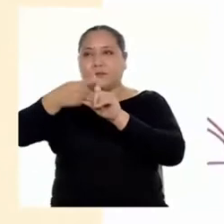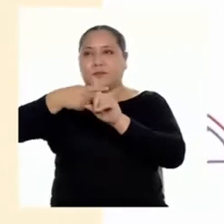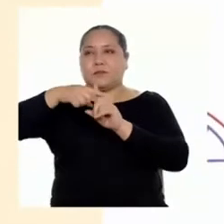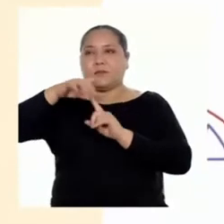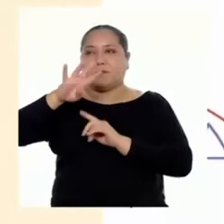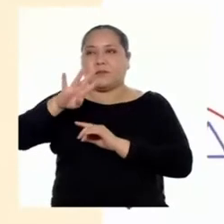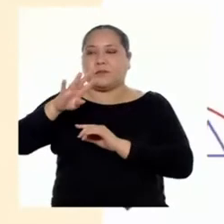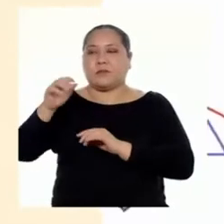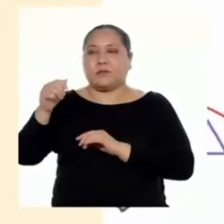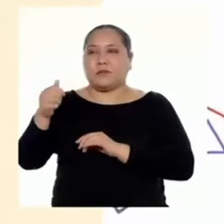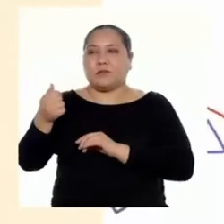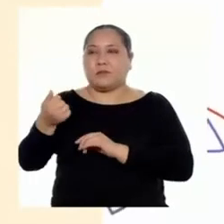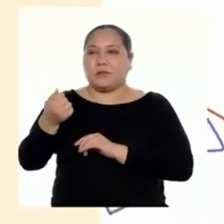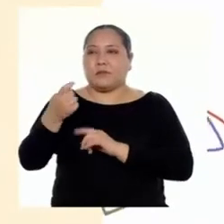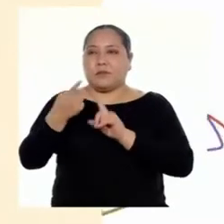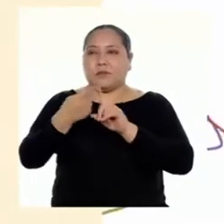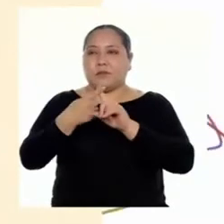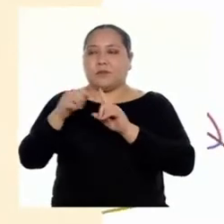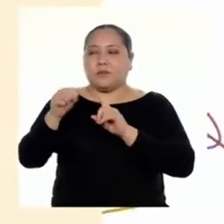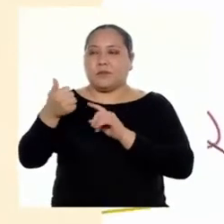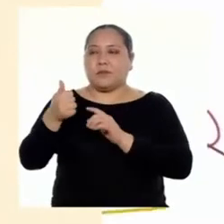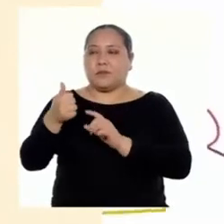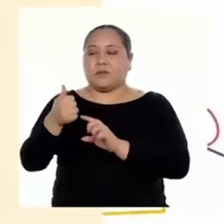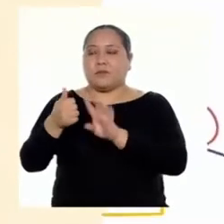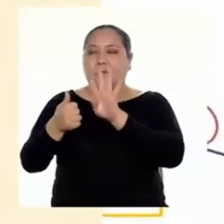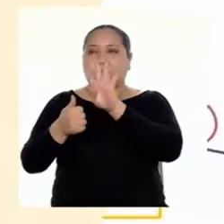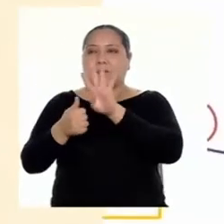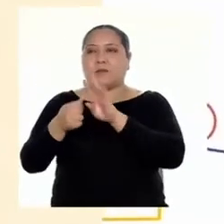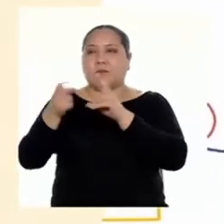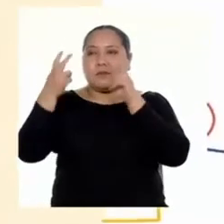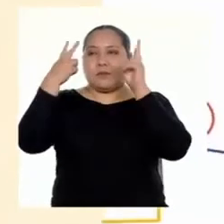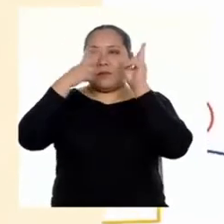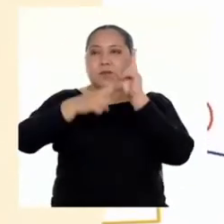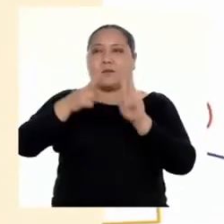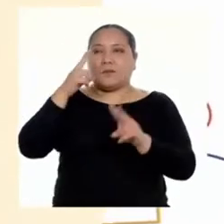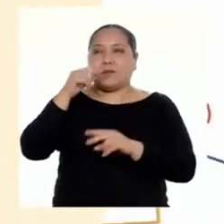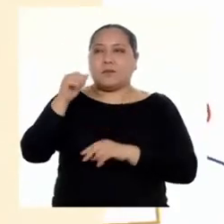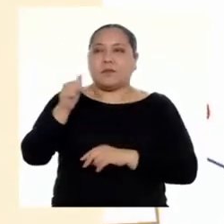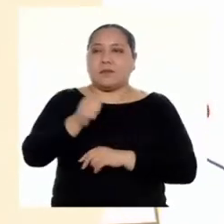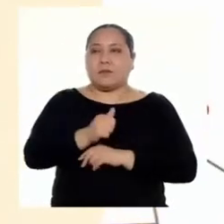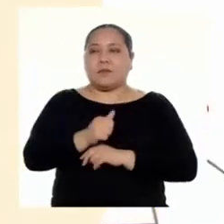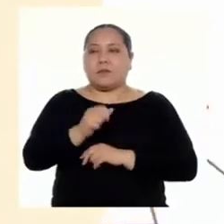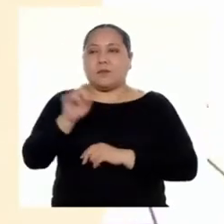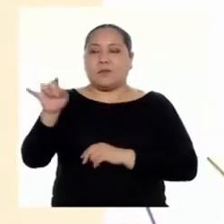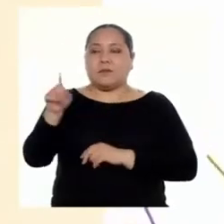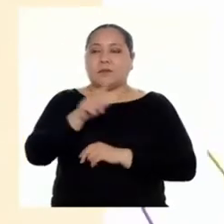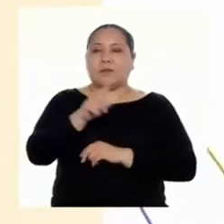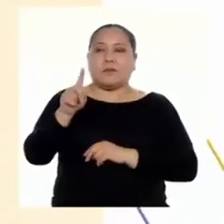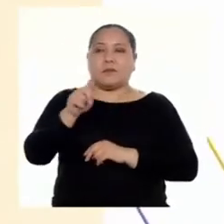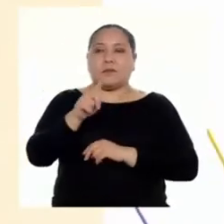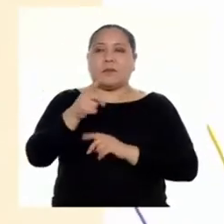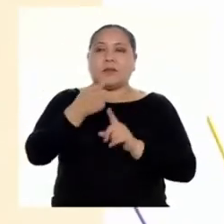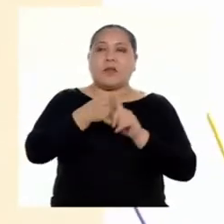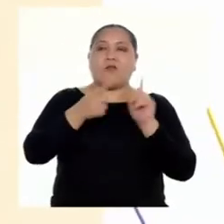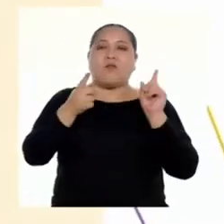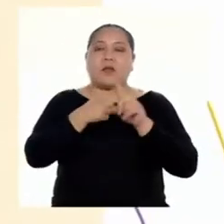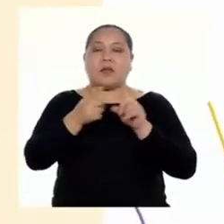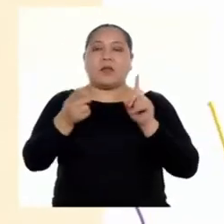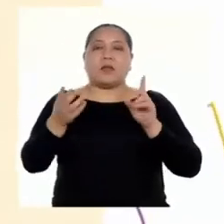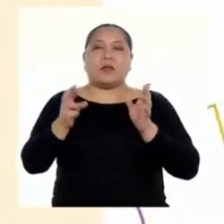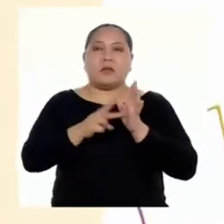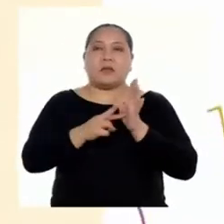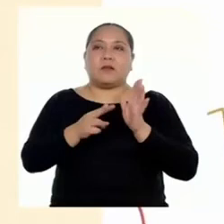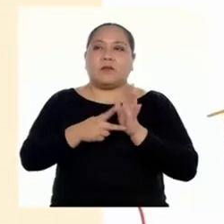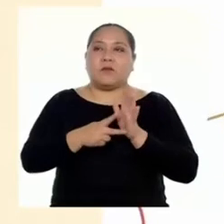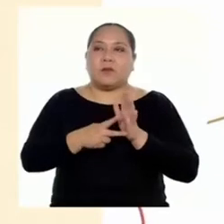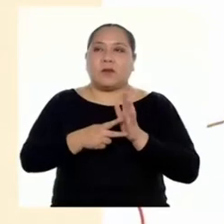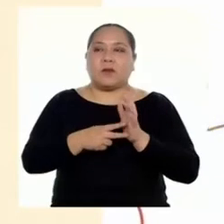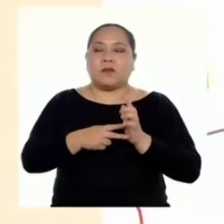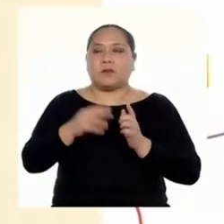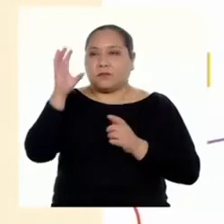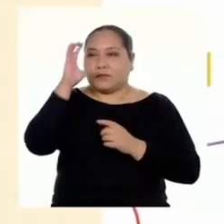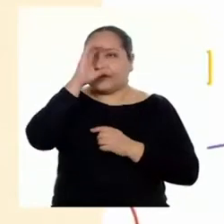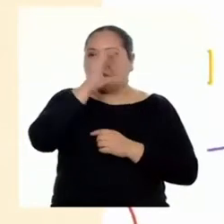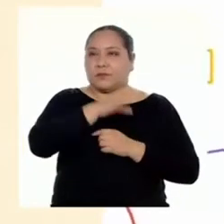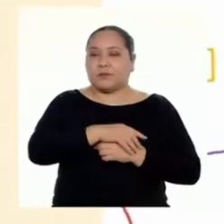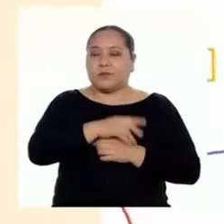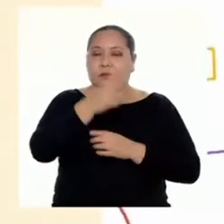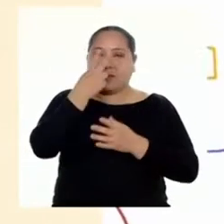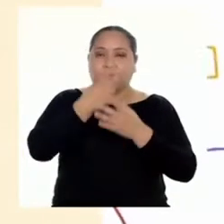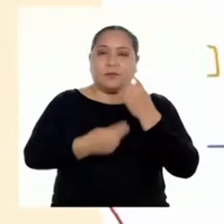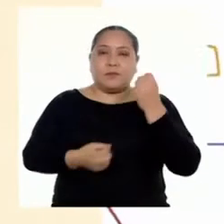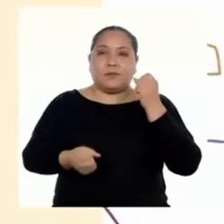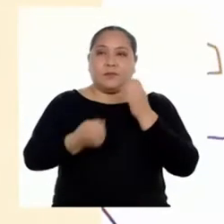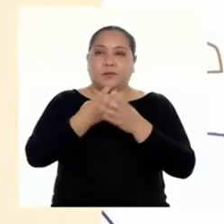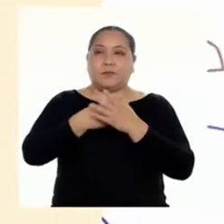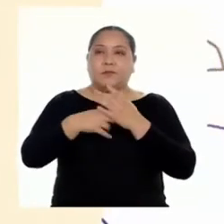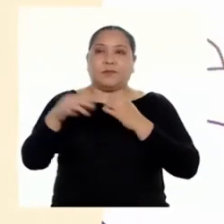4 por 10 elevado a la cuarta, podemos ver que los exponentes son diferentes. Entonces, se busca que ambas